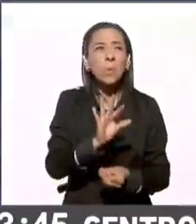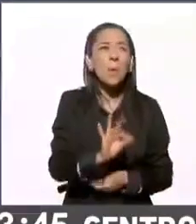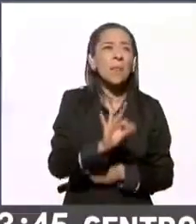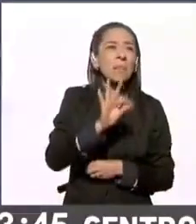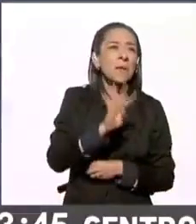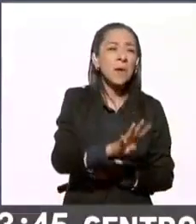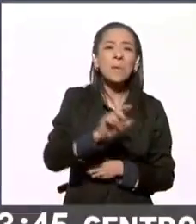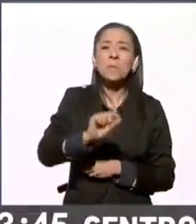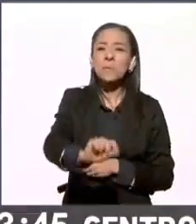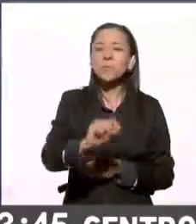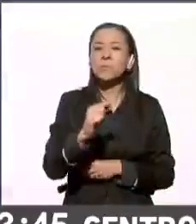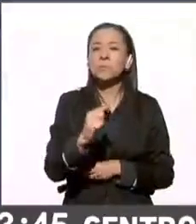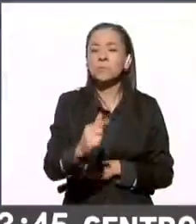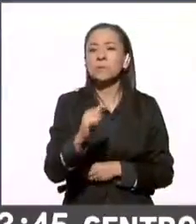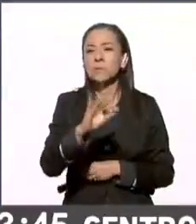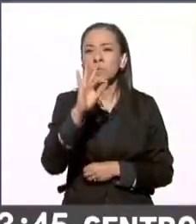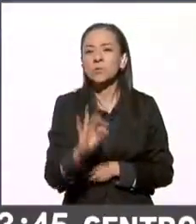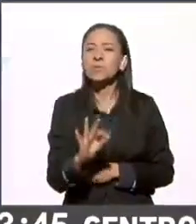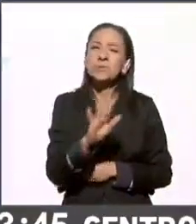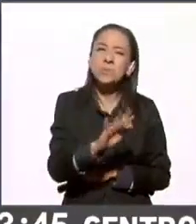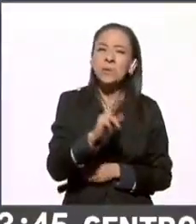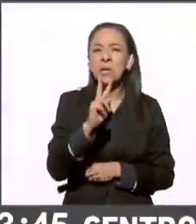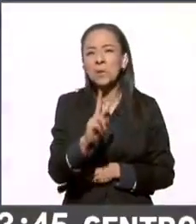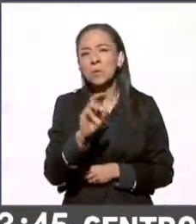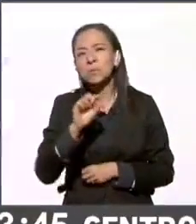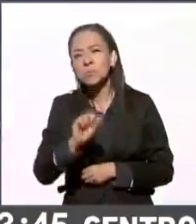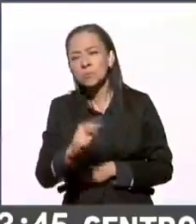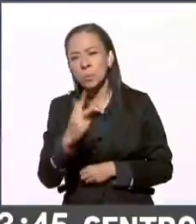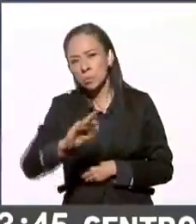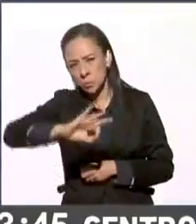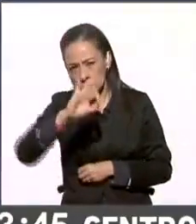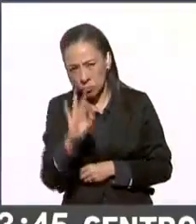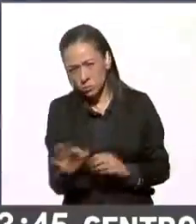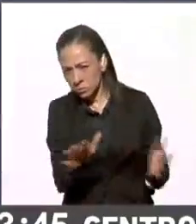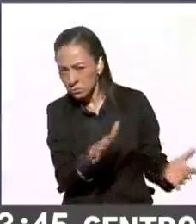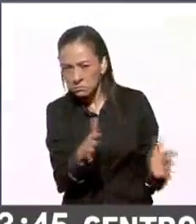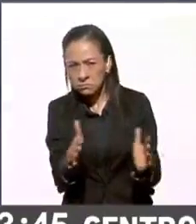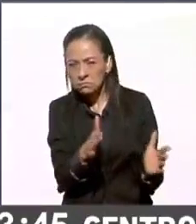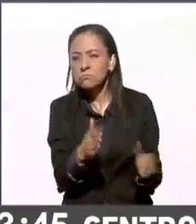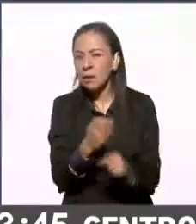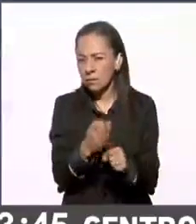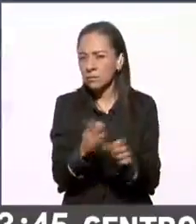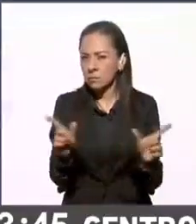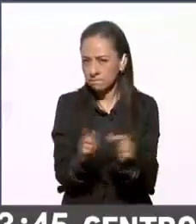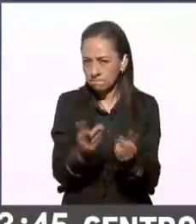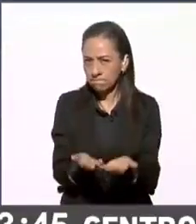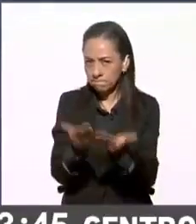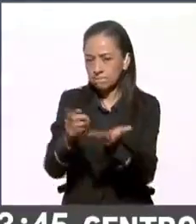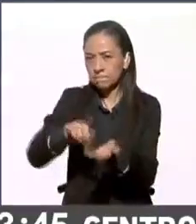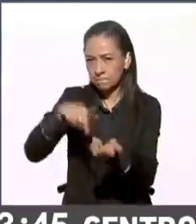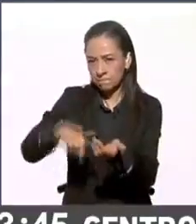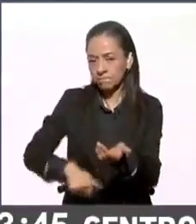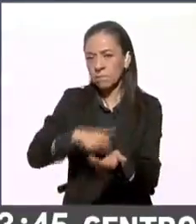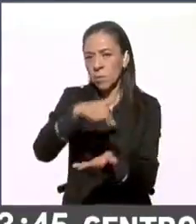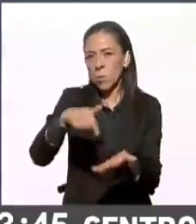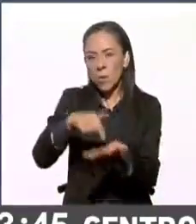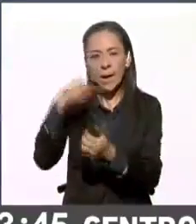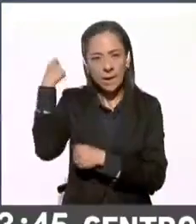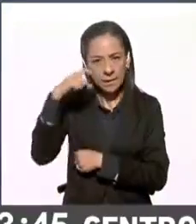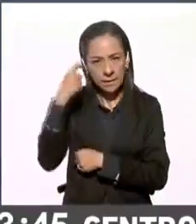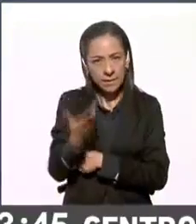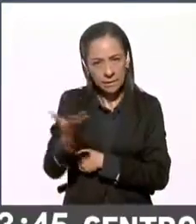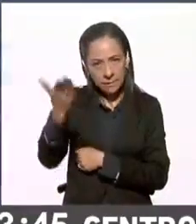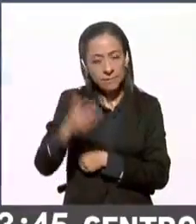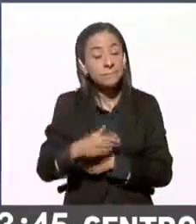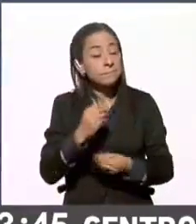.7% y un 52.8%. Este es el reporte de Querétaro. Muy bien, pues muchas